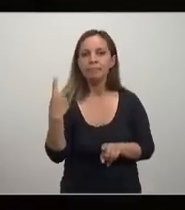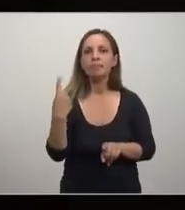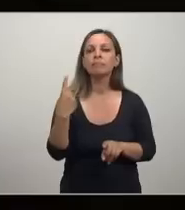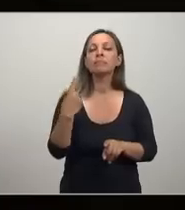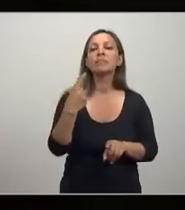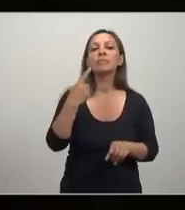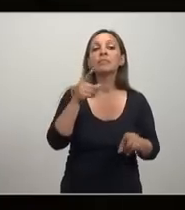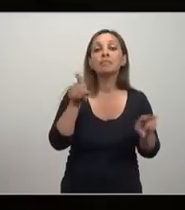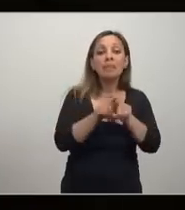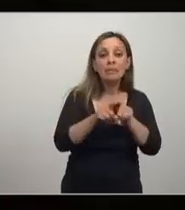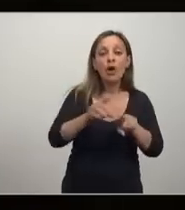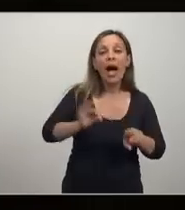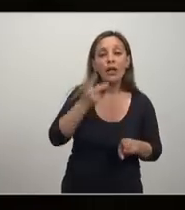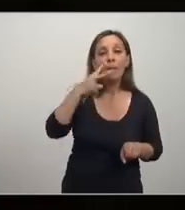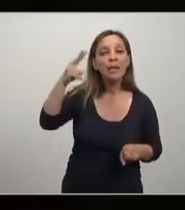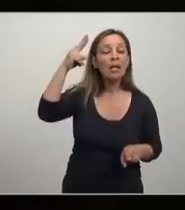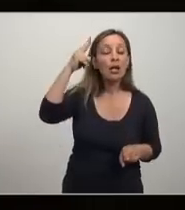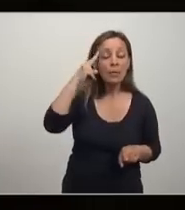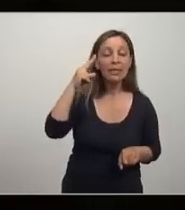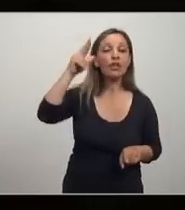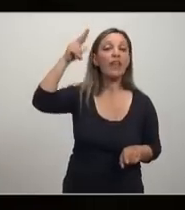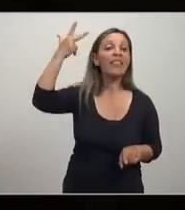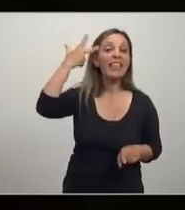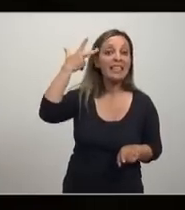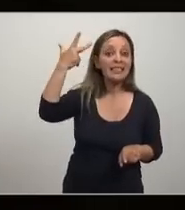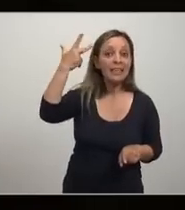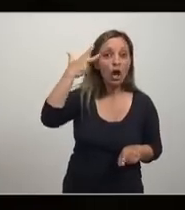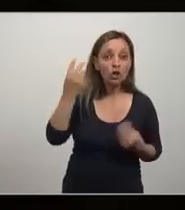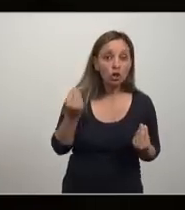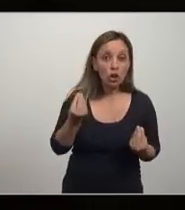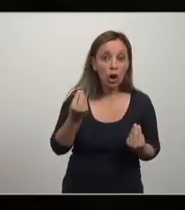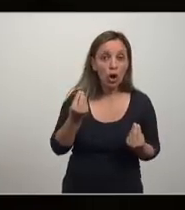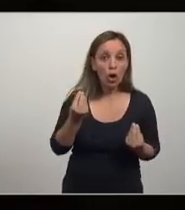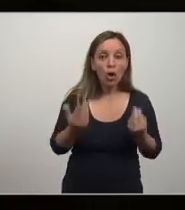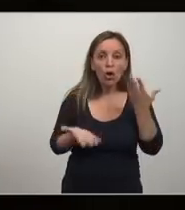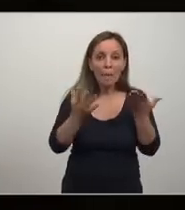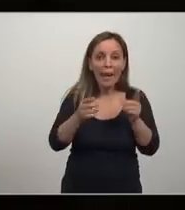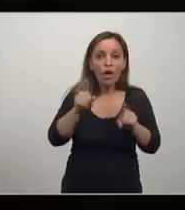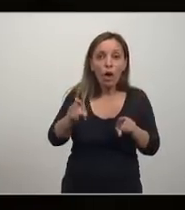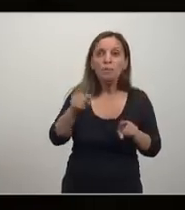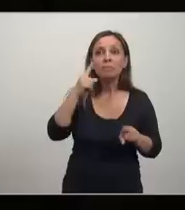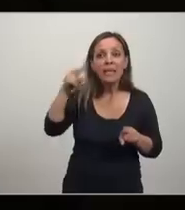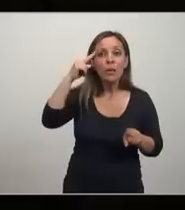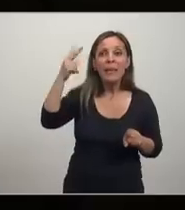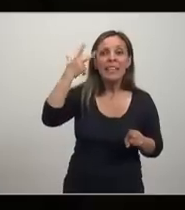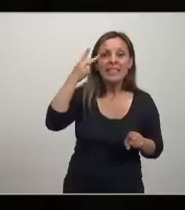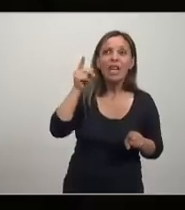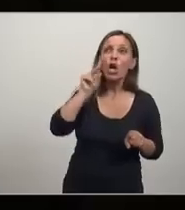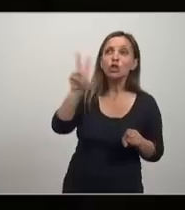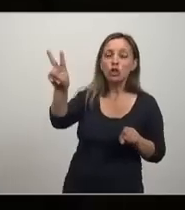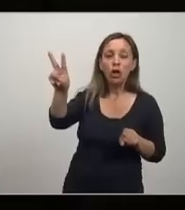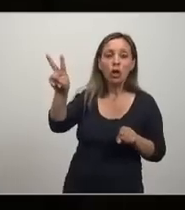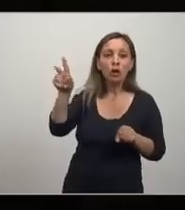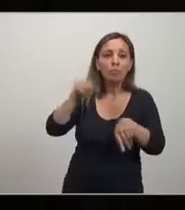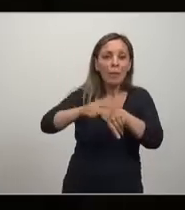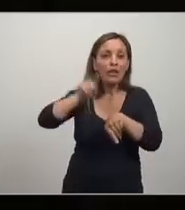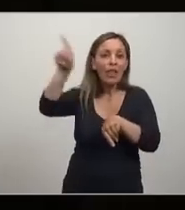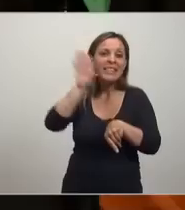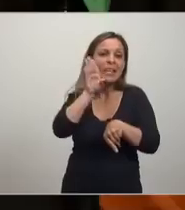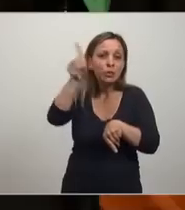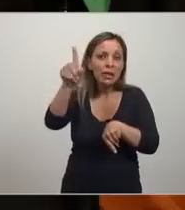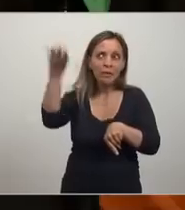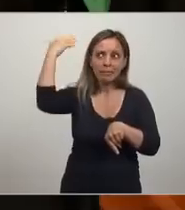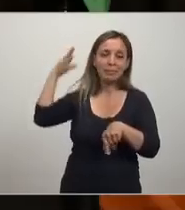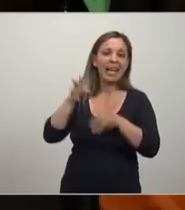corresponde al de 1918 para Estados Unidos. Veamos lo que hacía en 1918, pues no ahora. Y estamos más cerca de la guerra civil que el Estados Unidos de ahora.